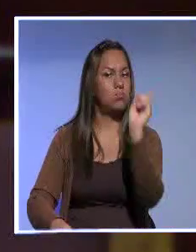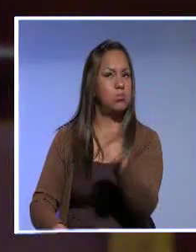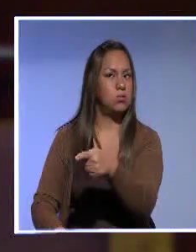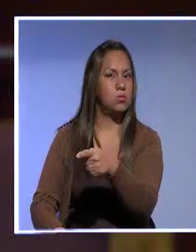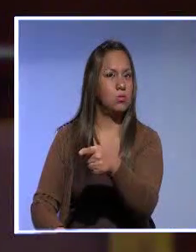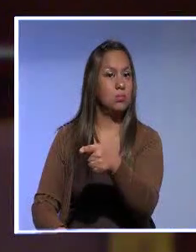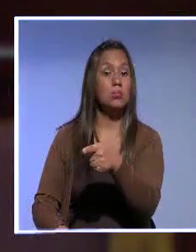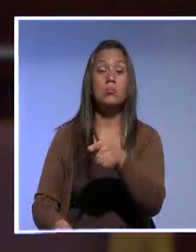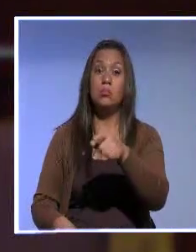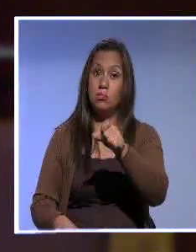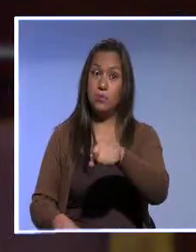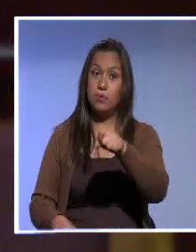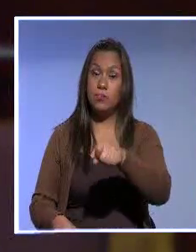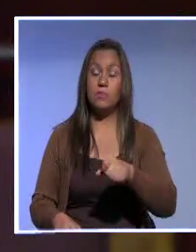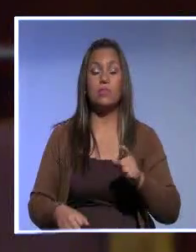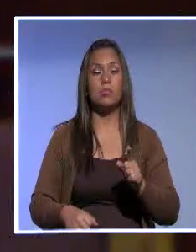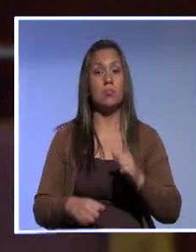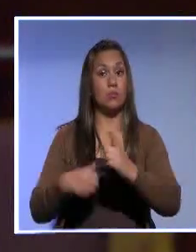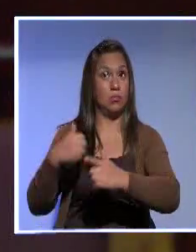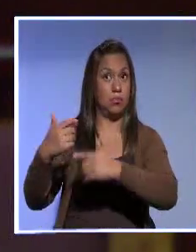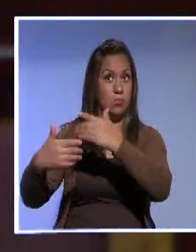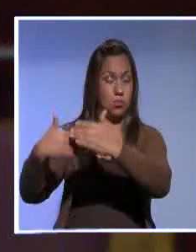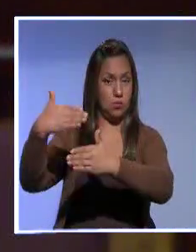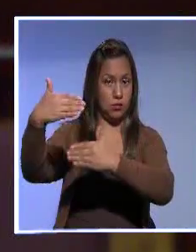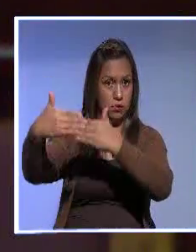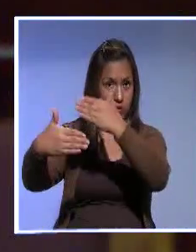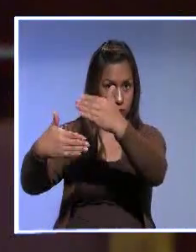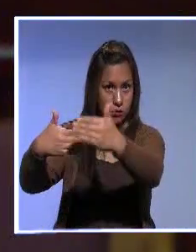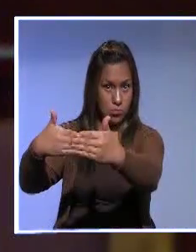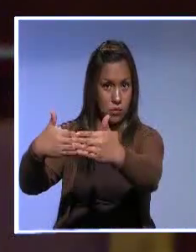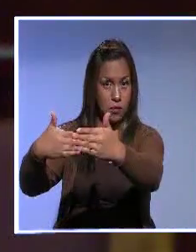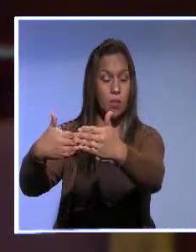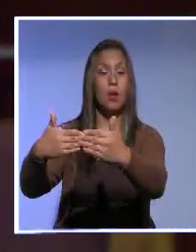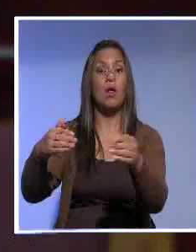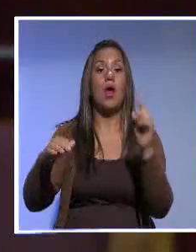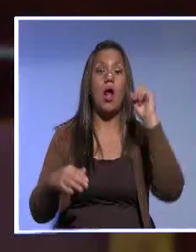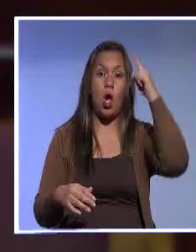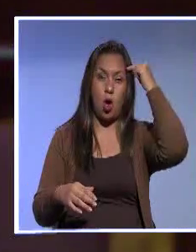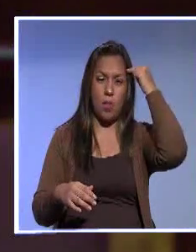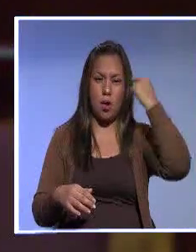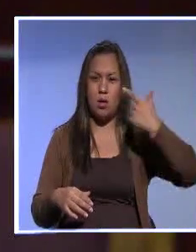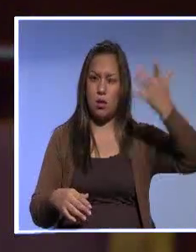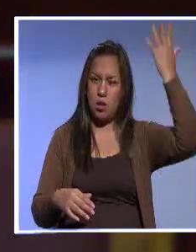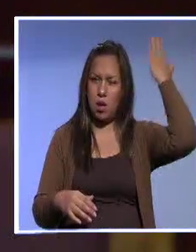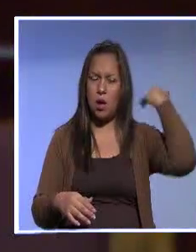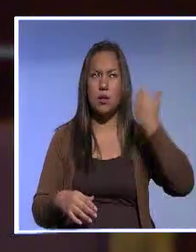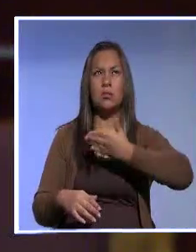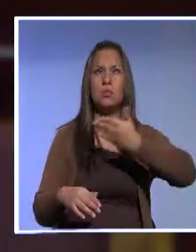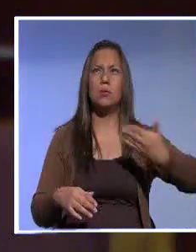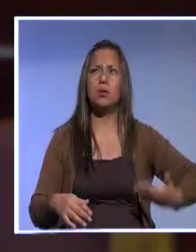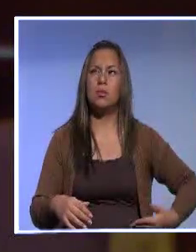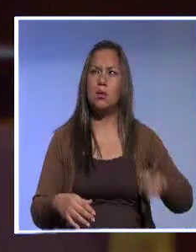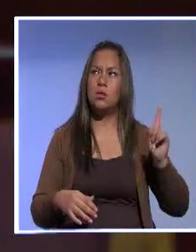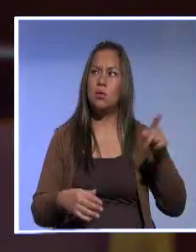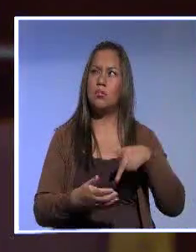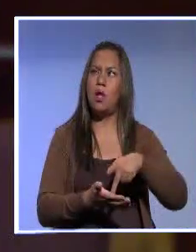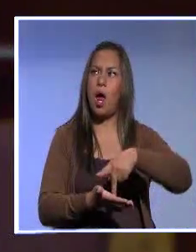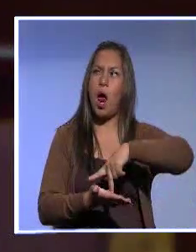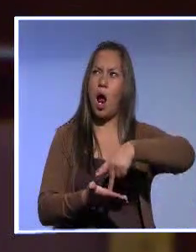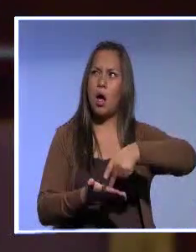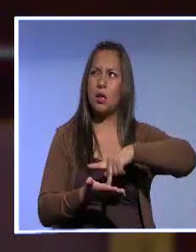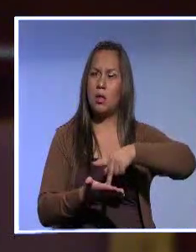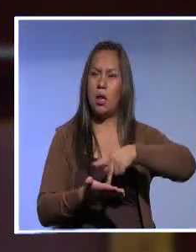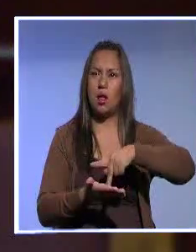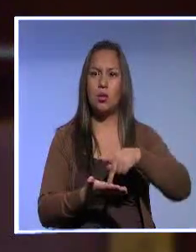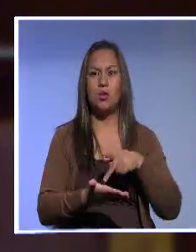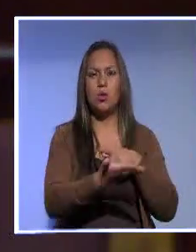muy importante. Sucede que el gobierno de ese entonces, del señor arquitecto Sistorán Ballín,